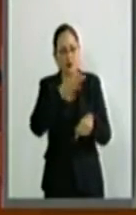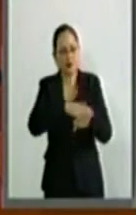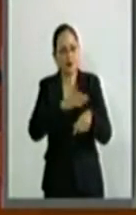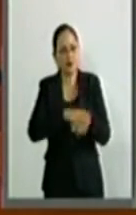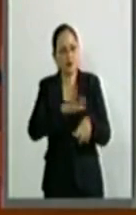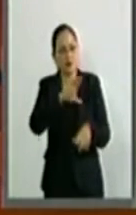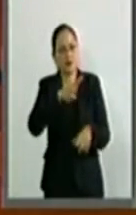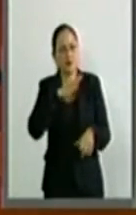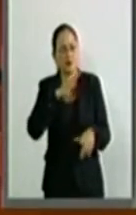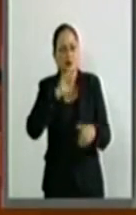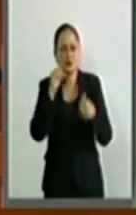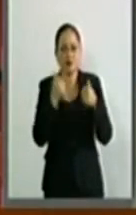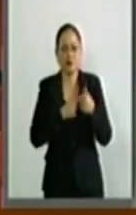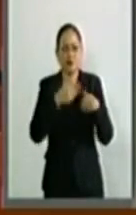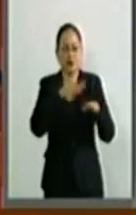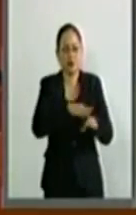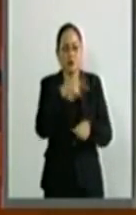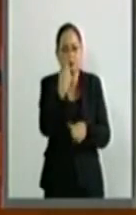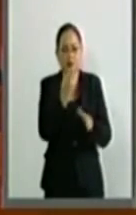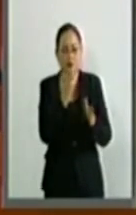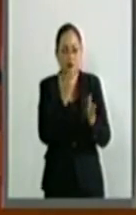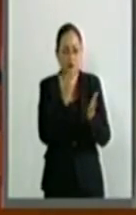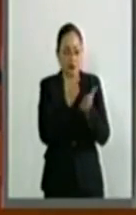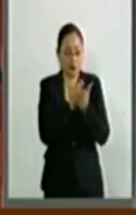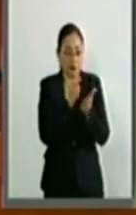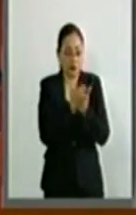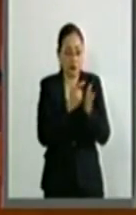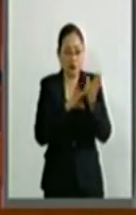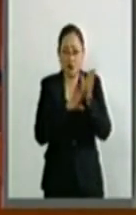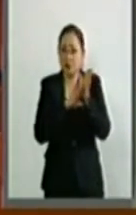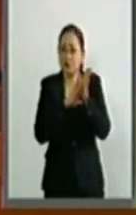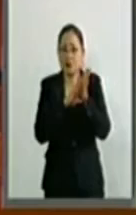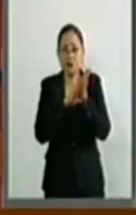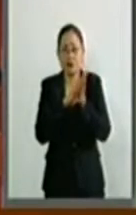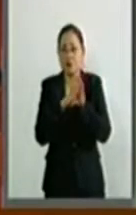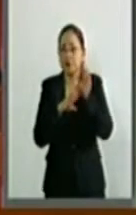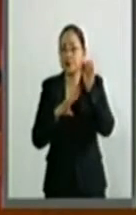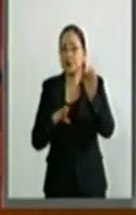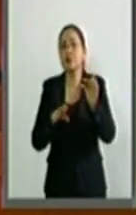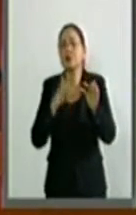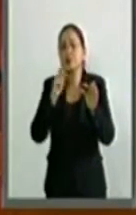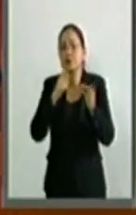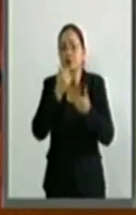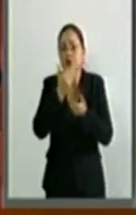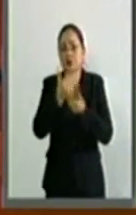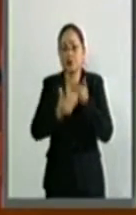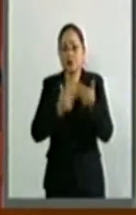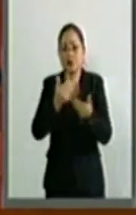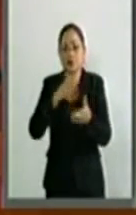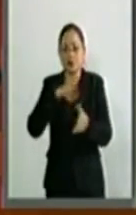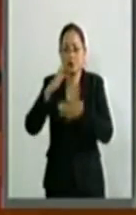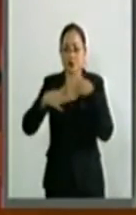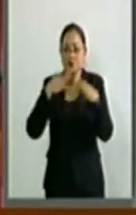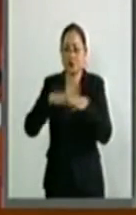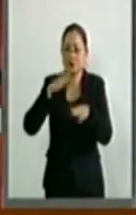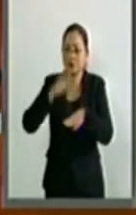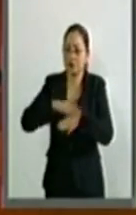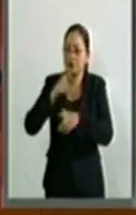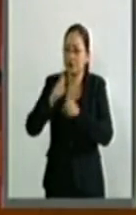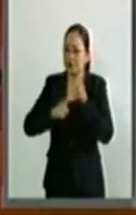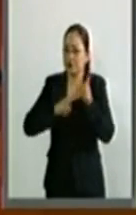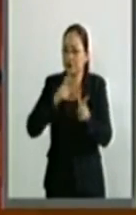desaceleración de estas economías producto de un comercio mundial más lento.